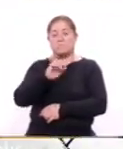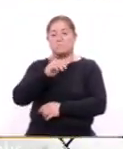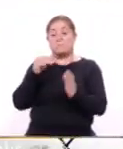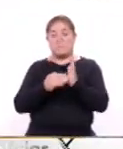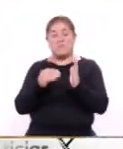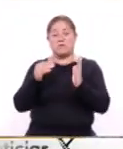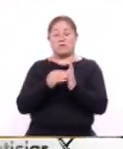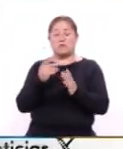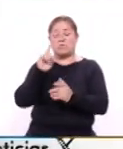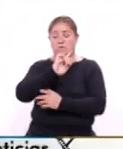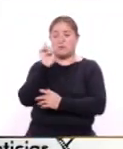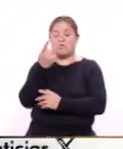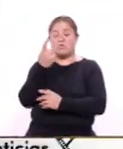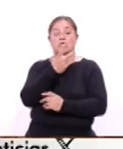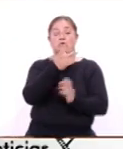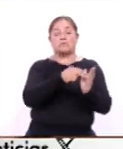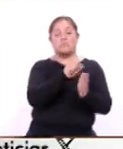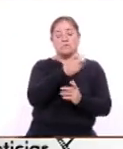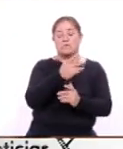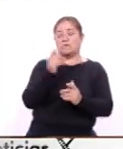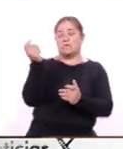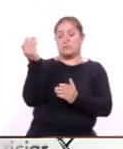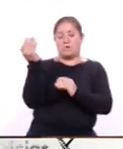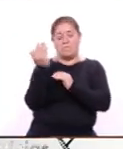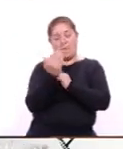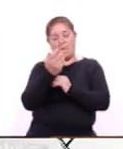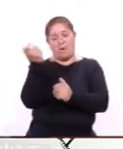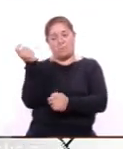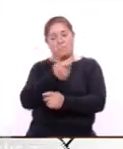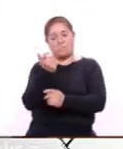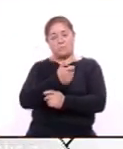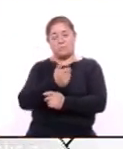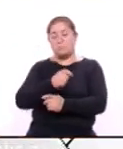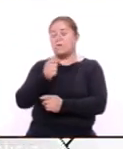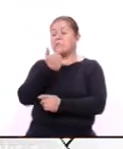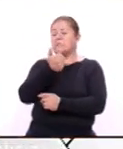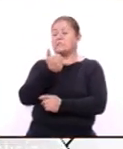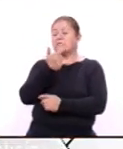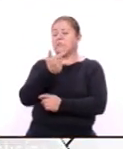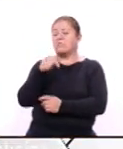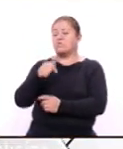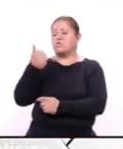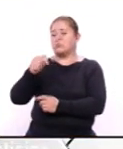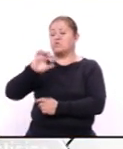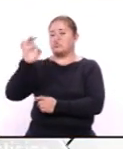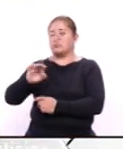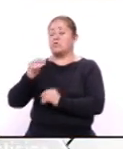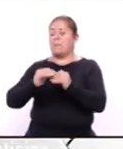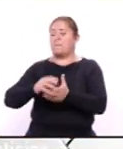remesas en 2023 lo que significa un aumento del 7.6% respecto a 2022